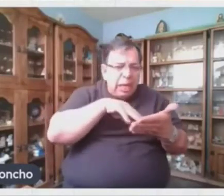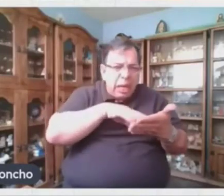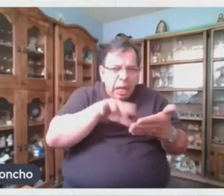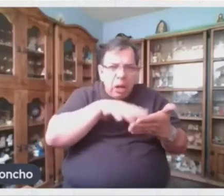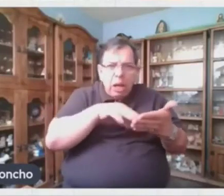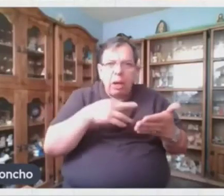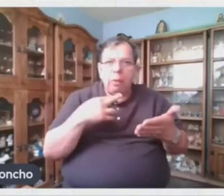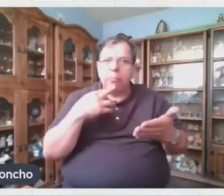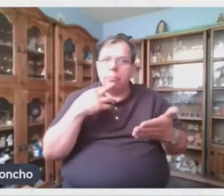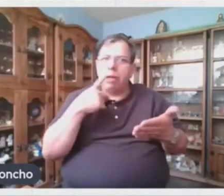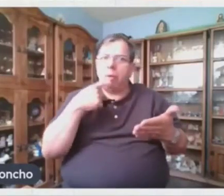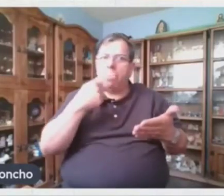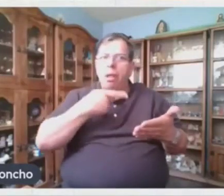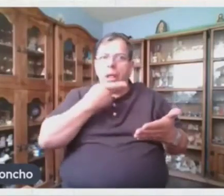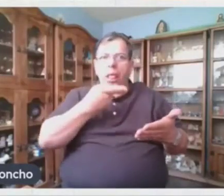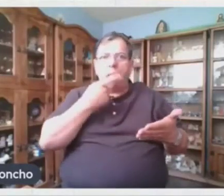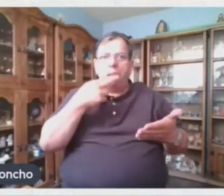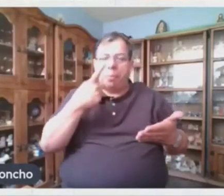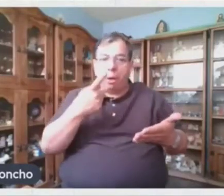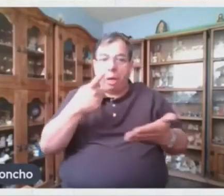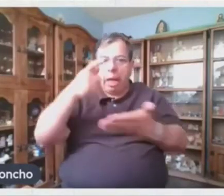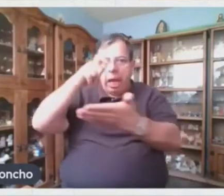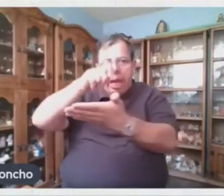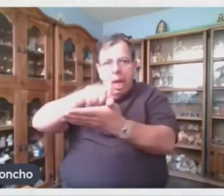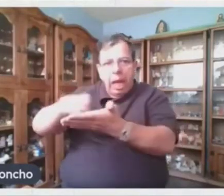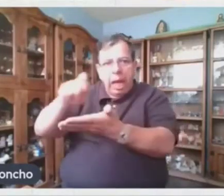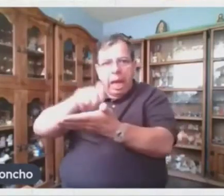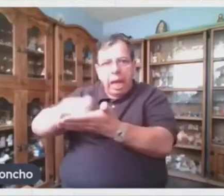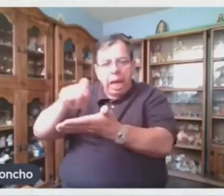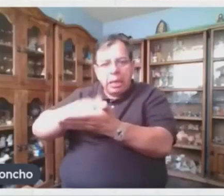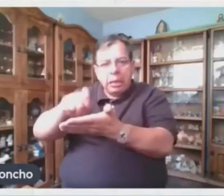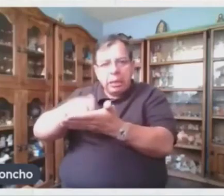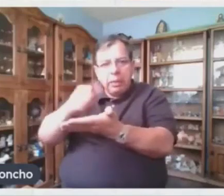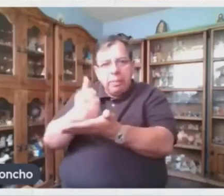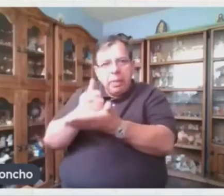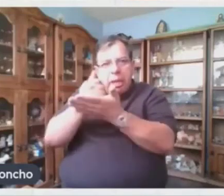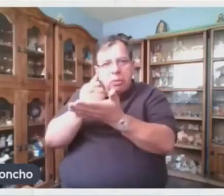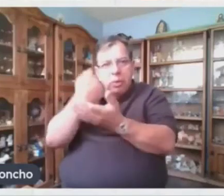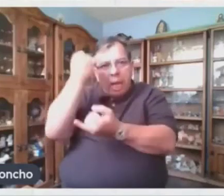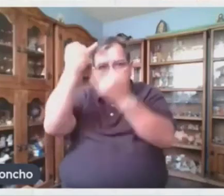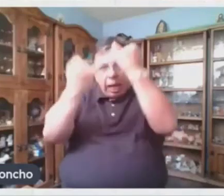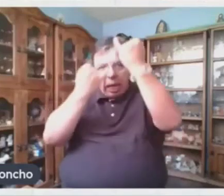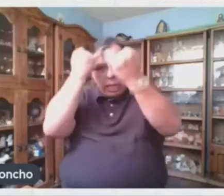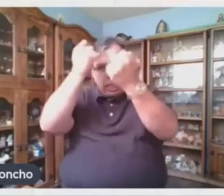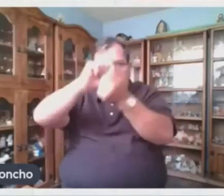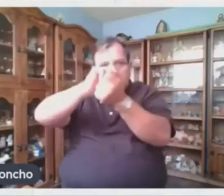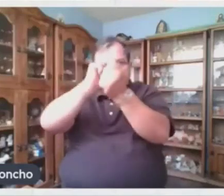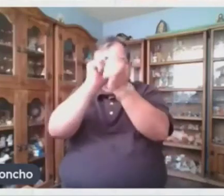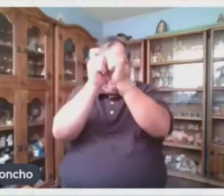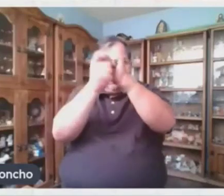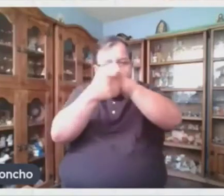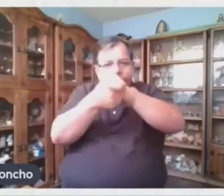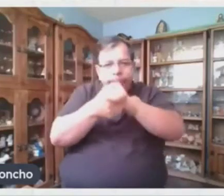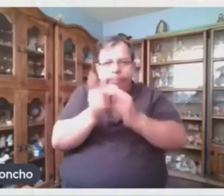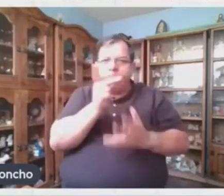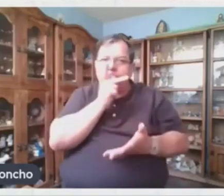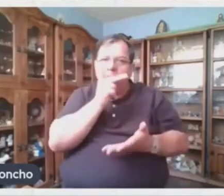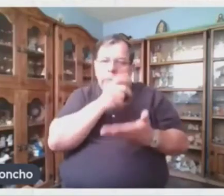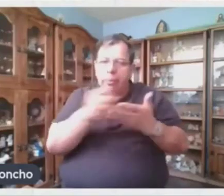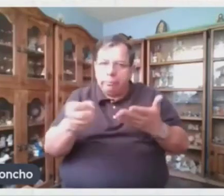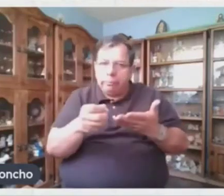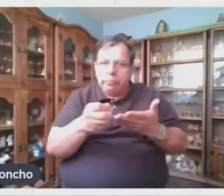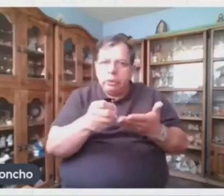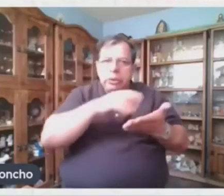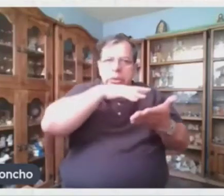escribir nos invita a pensar cómo convertir las ideas en palabras y oraciones. Así, poco a poco, las